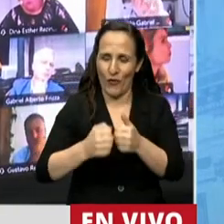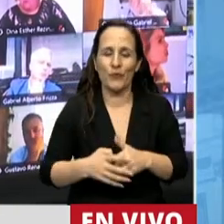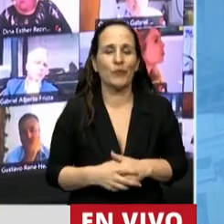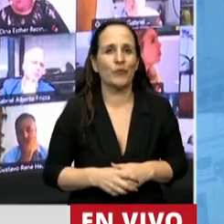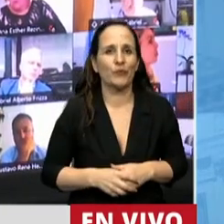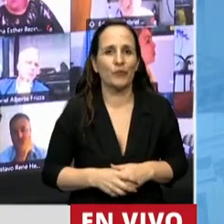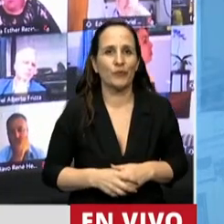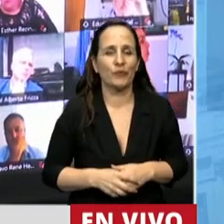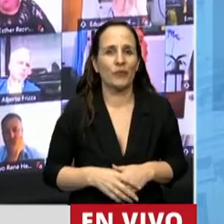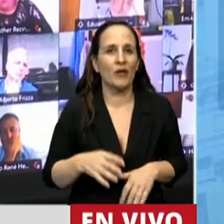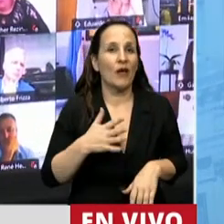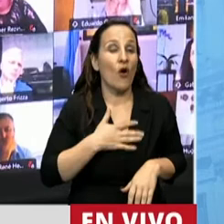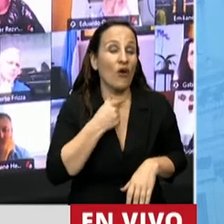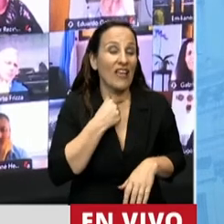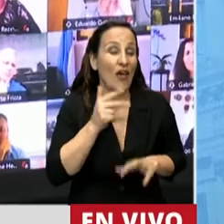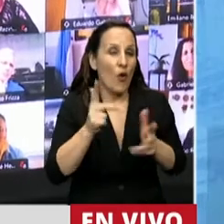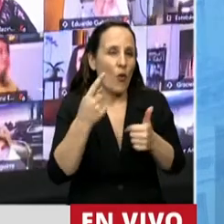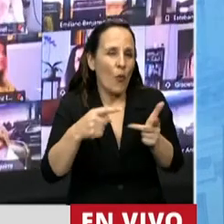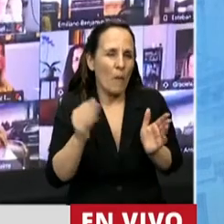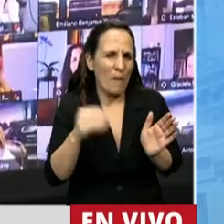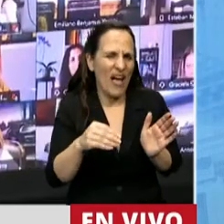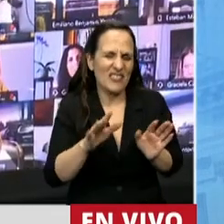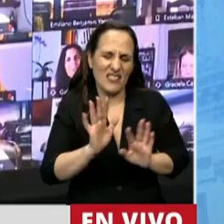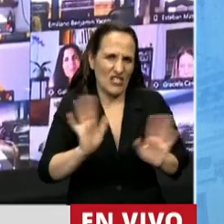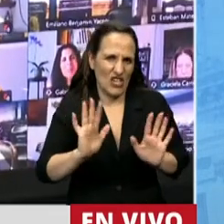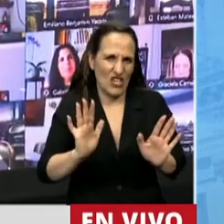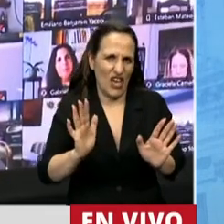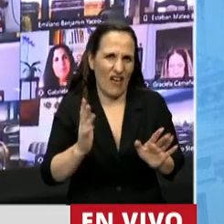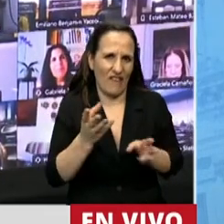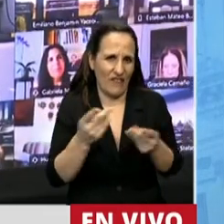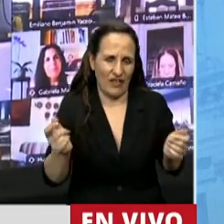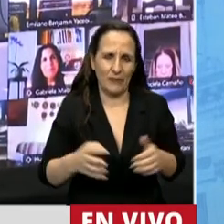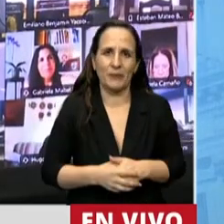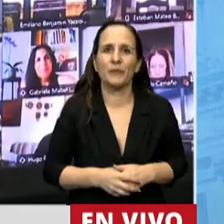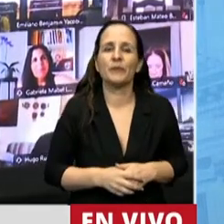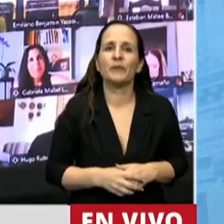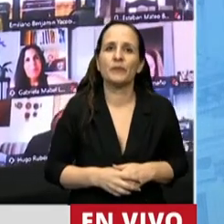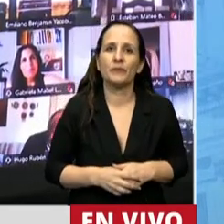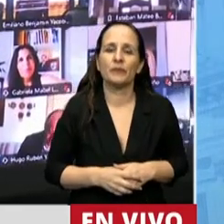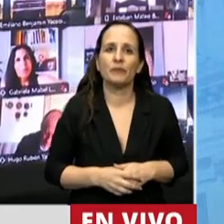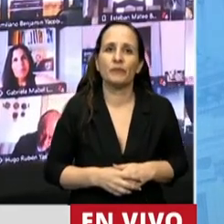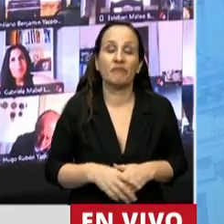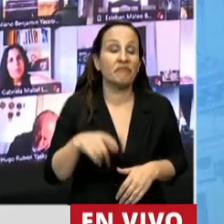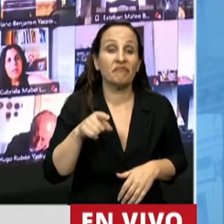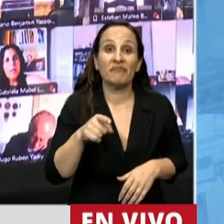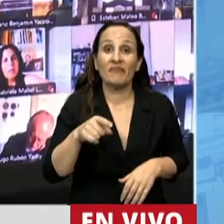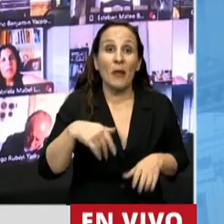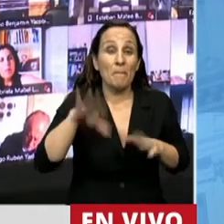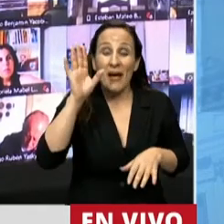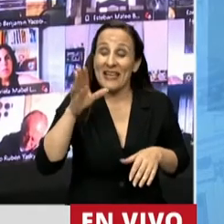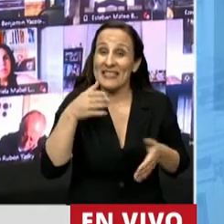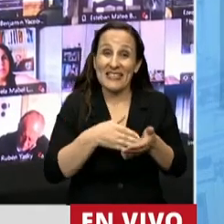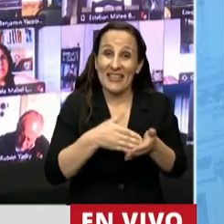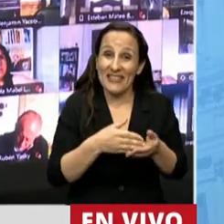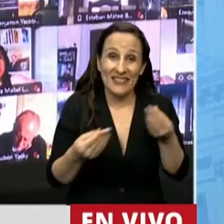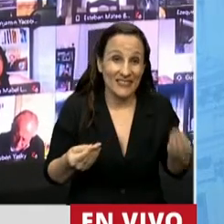Quiero generar un par de cosas más y con esto termino, Presidente. La mayor dificultad con la